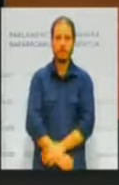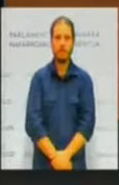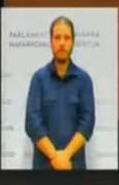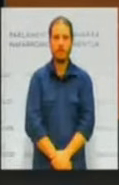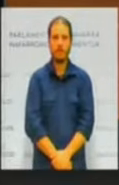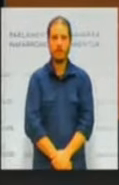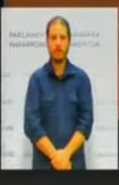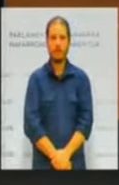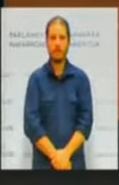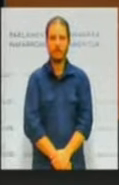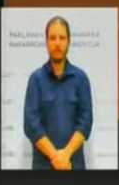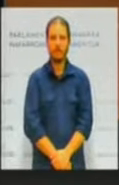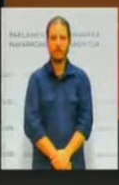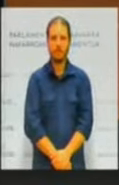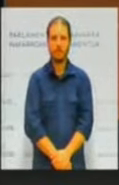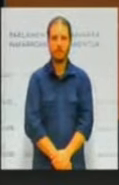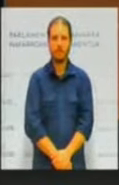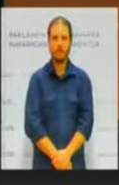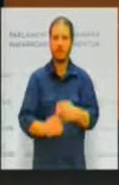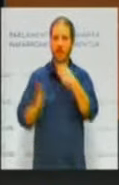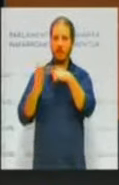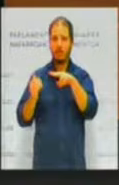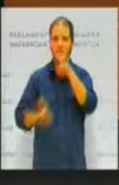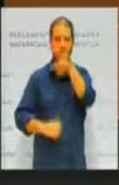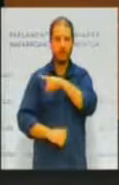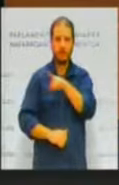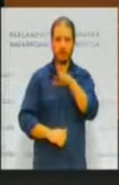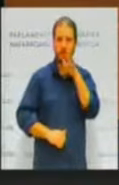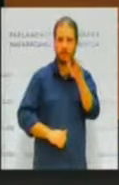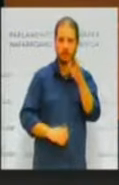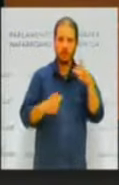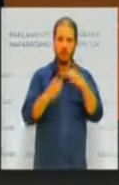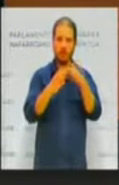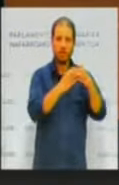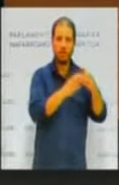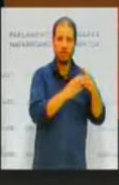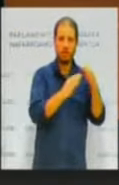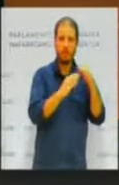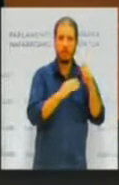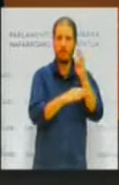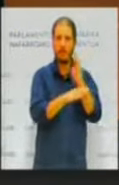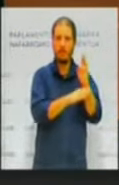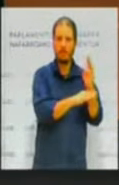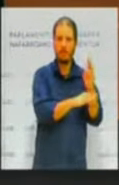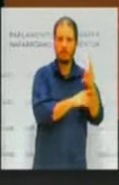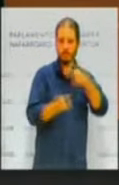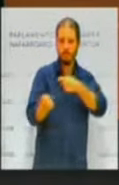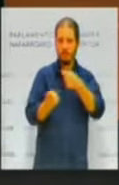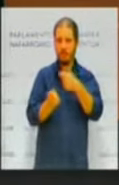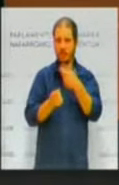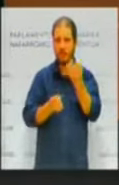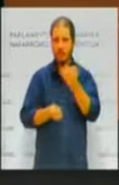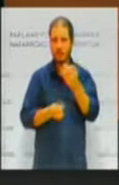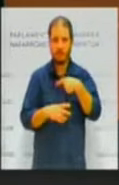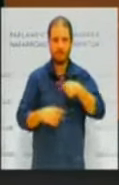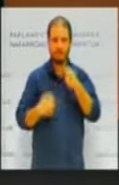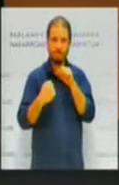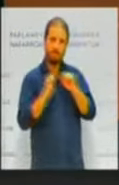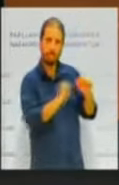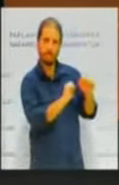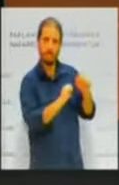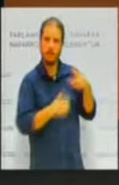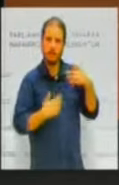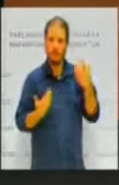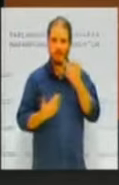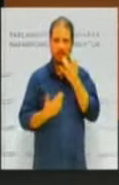derecho que tenemos los grupos parlamentarios a ejercer nuestra tarea de control. Y cabe preguntarse si esto se hace con los parlamentarios que